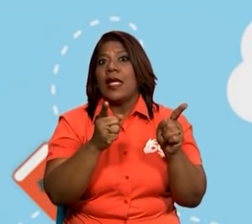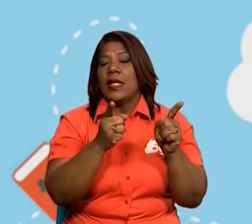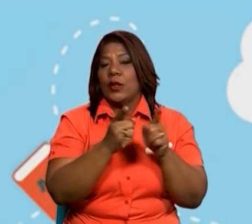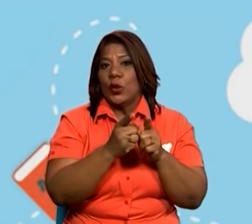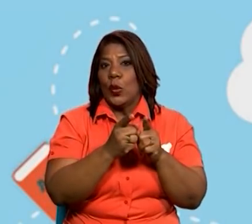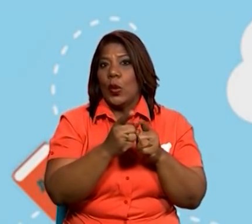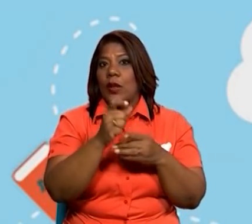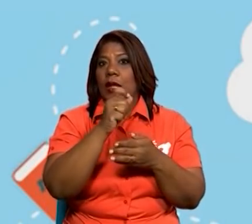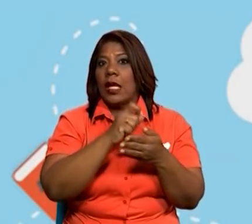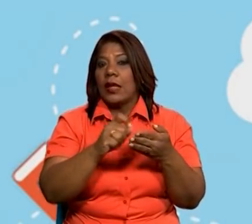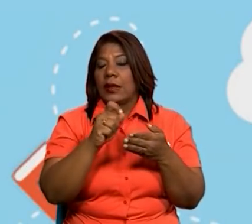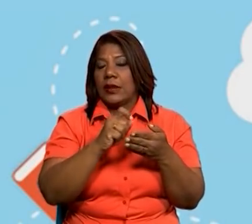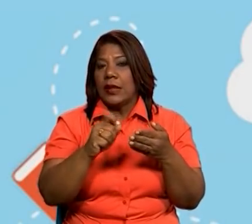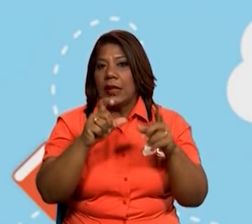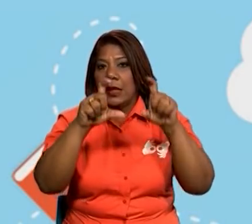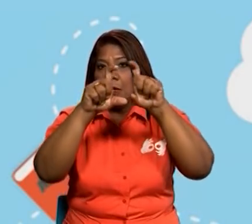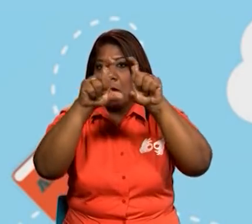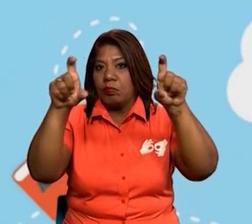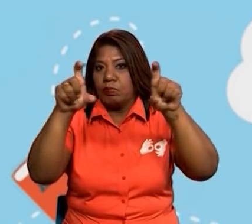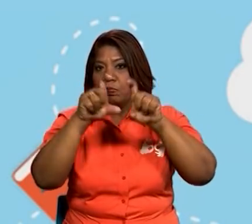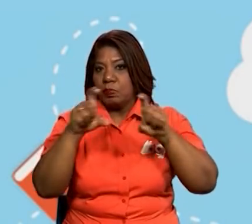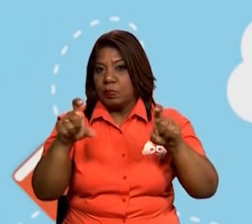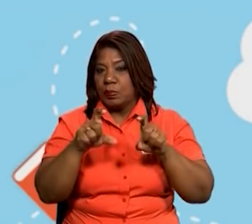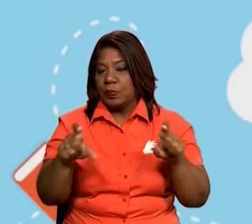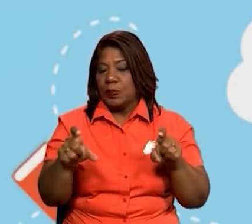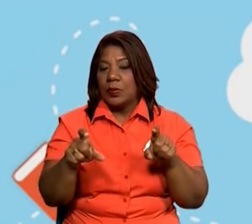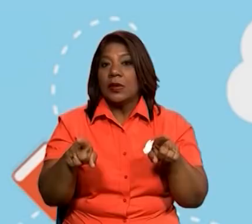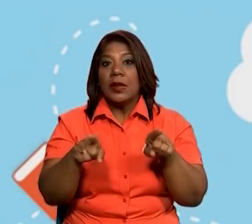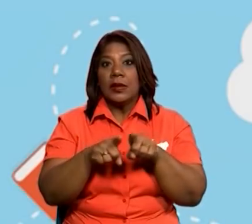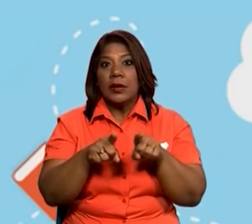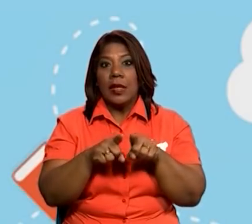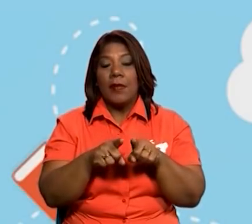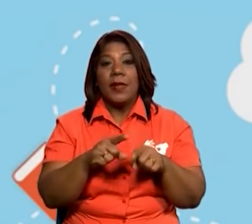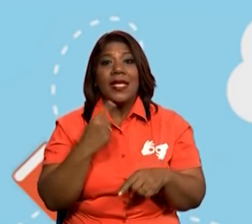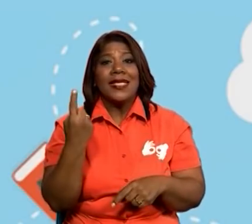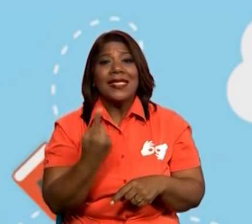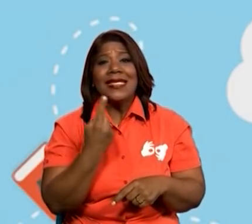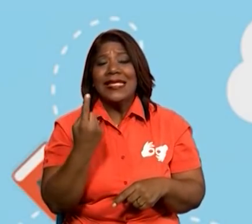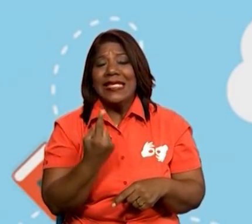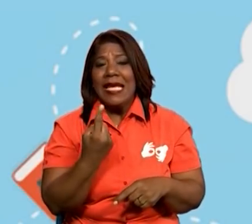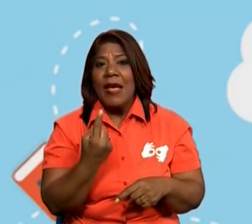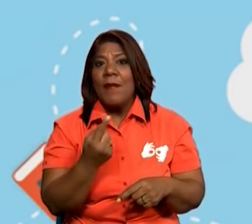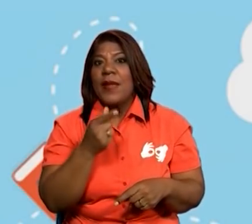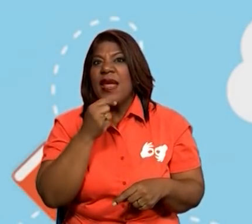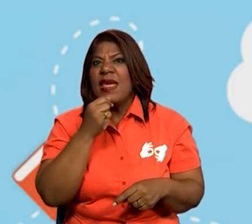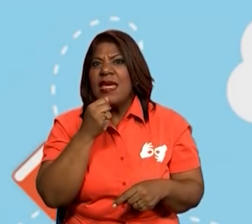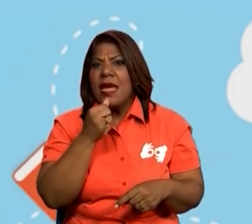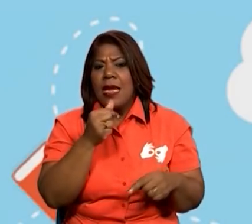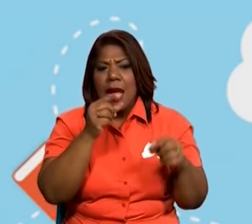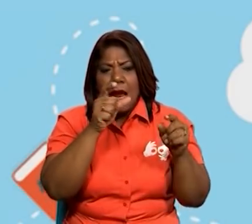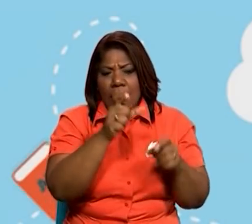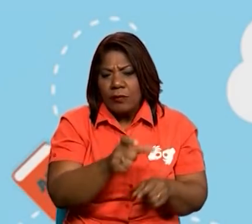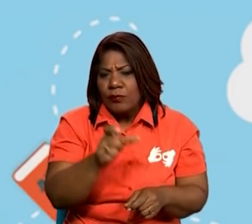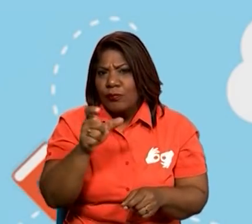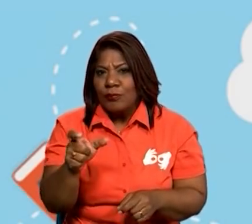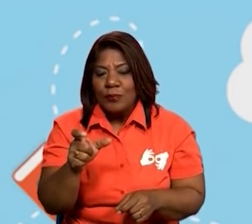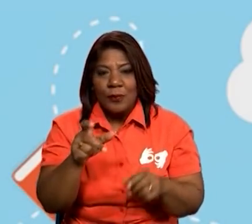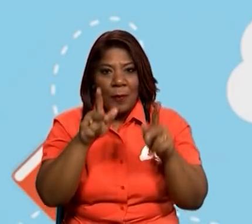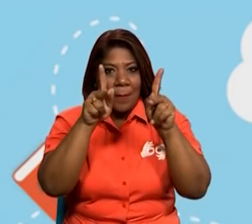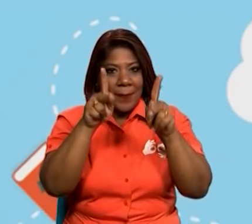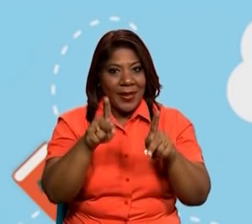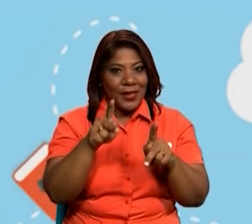escrita tanto en prosa como en verso y protagonizada por animales, objetos animados o personas,